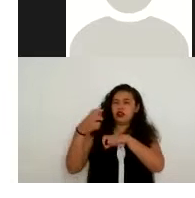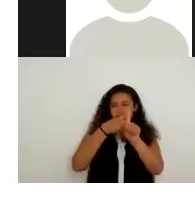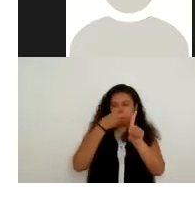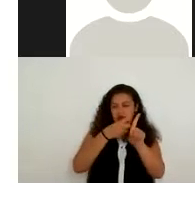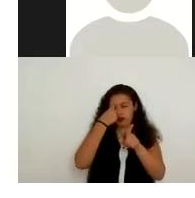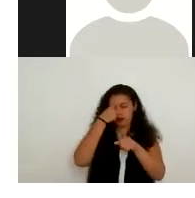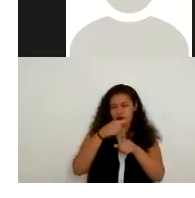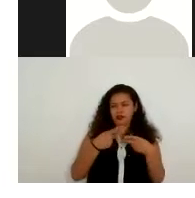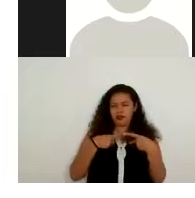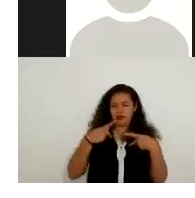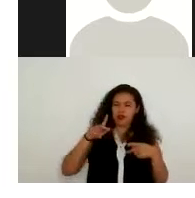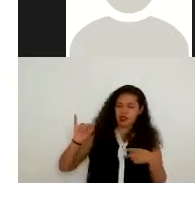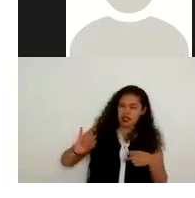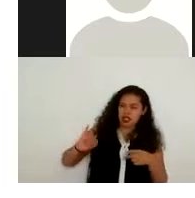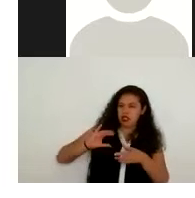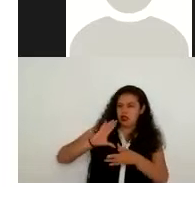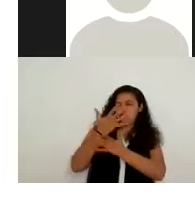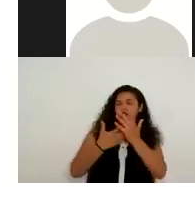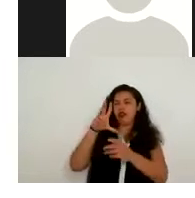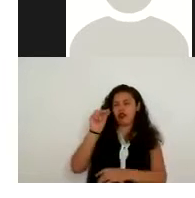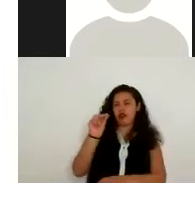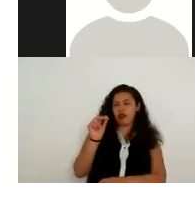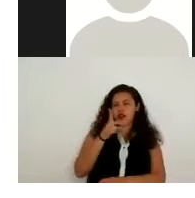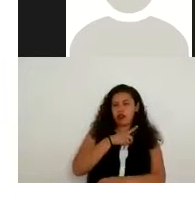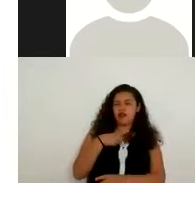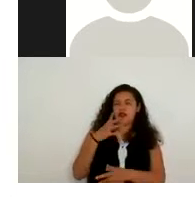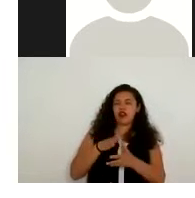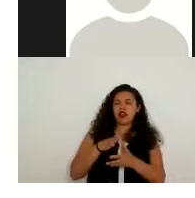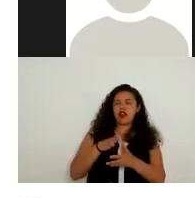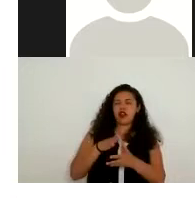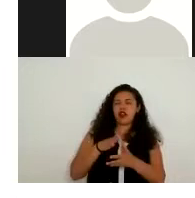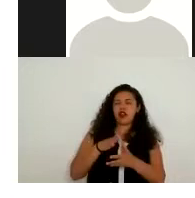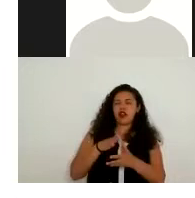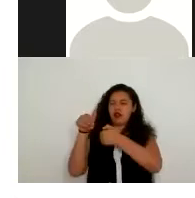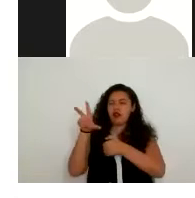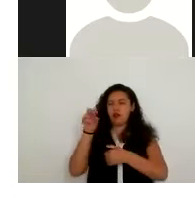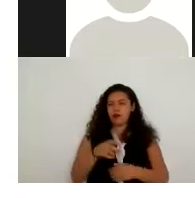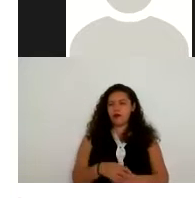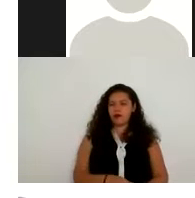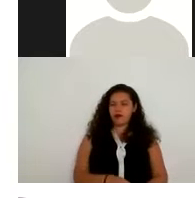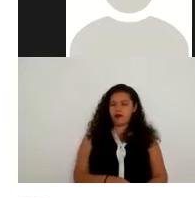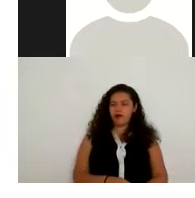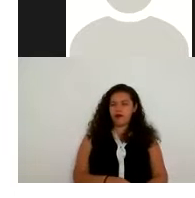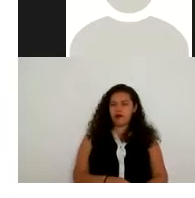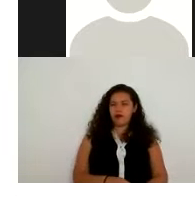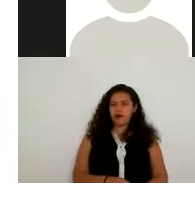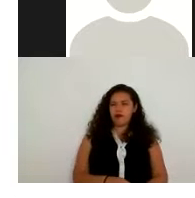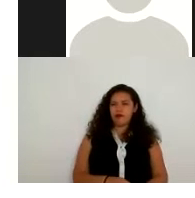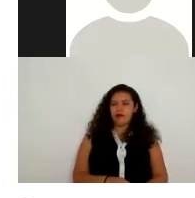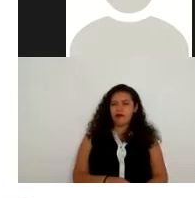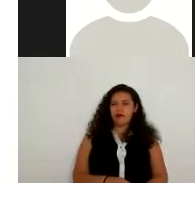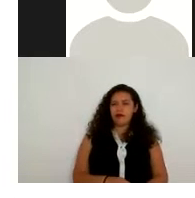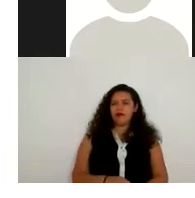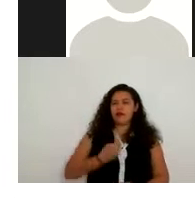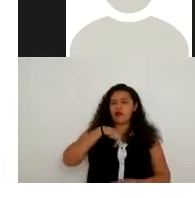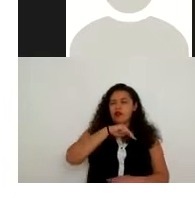de utilizarse medios engañosos o fraudulentos para recabar y tratar datos personales esto es que nosotros no digamos que los vamos a utilizar para